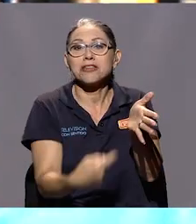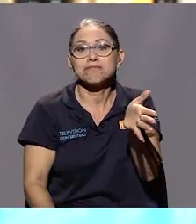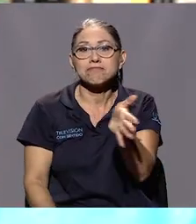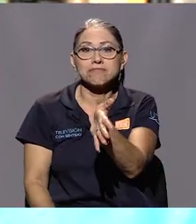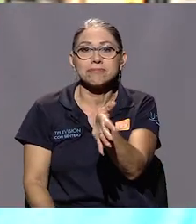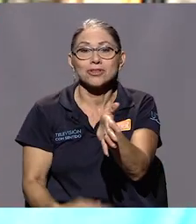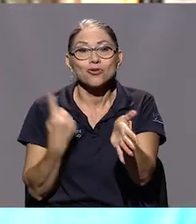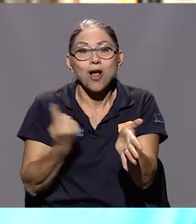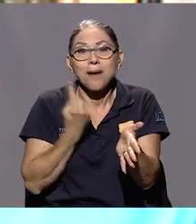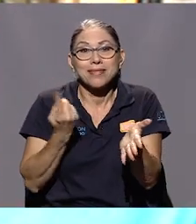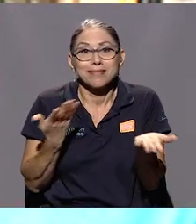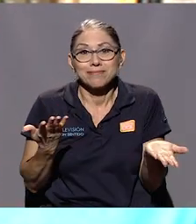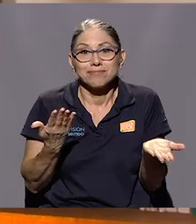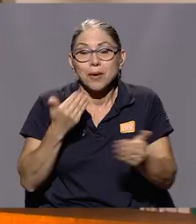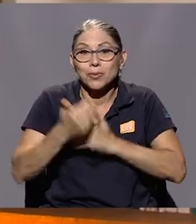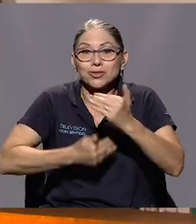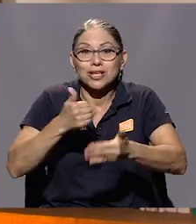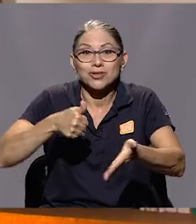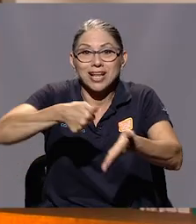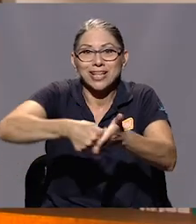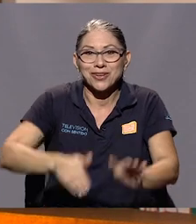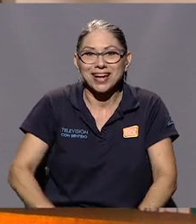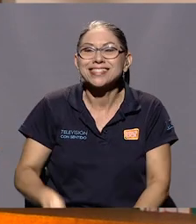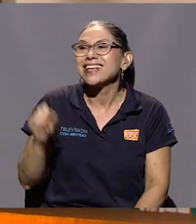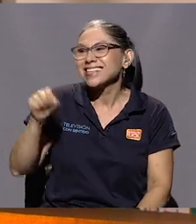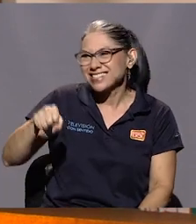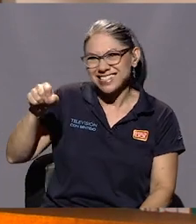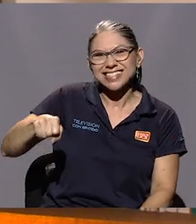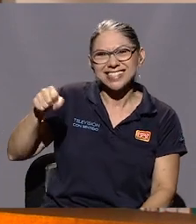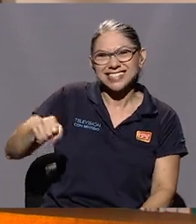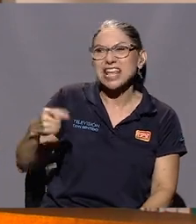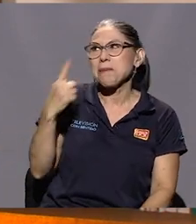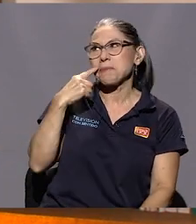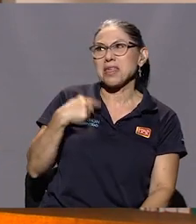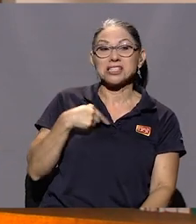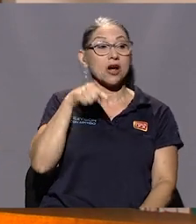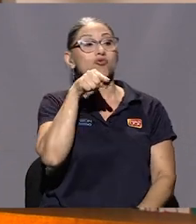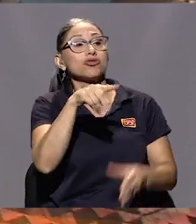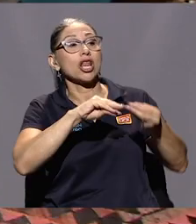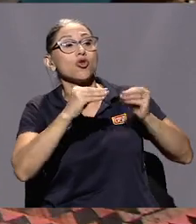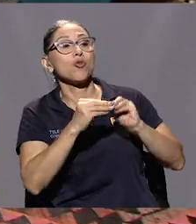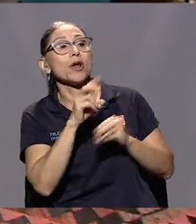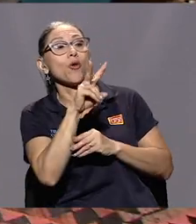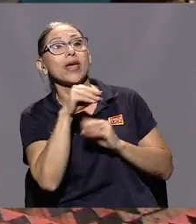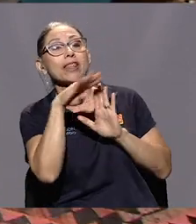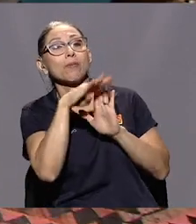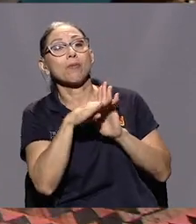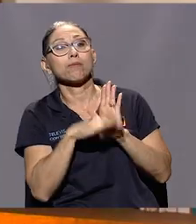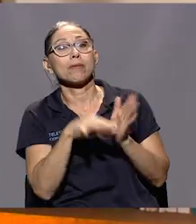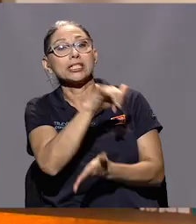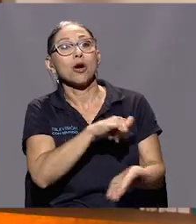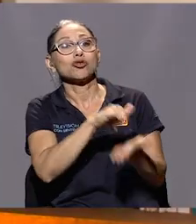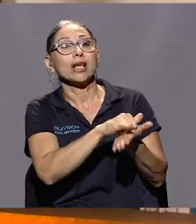los procesos electorales. Vas de número 20, en la lista de San José, firmate aquí. Y yo, ok.